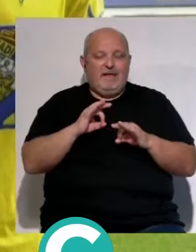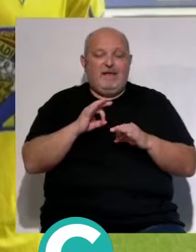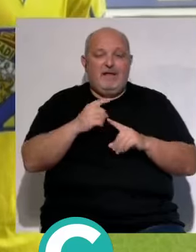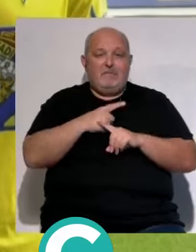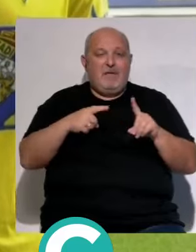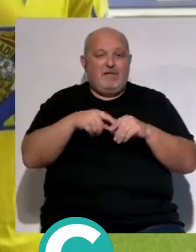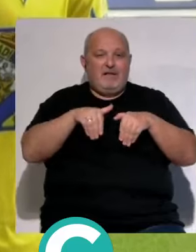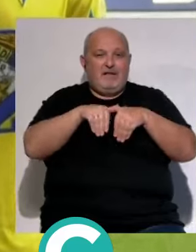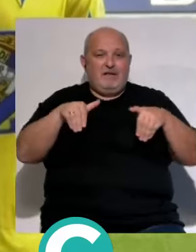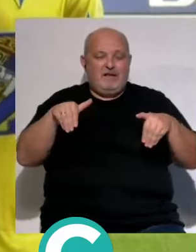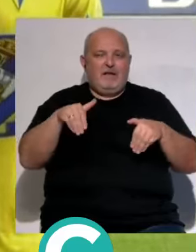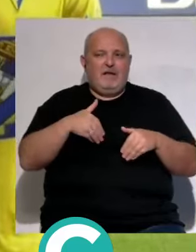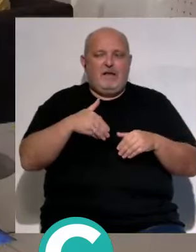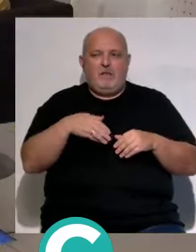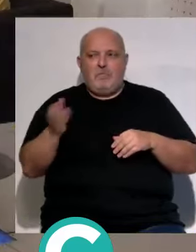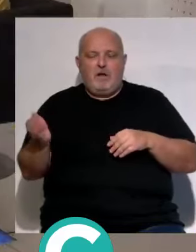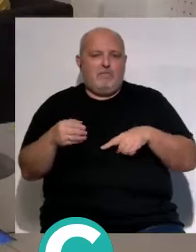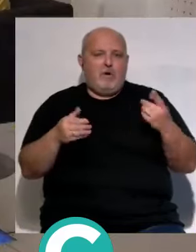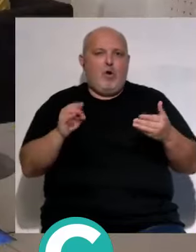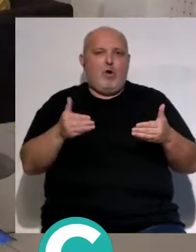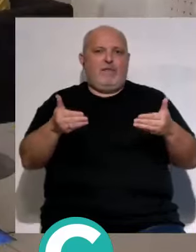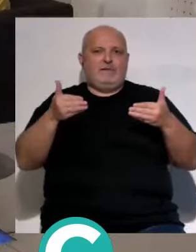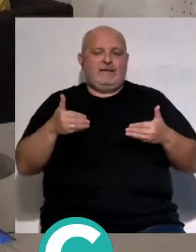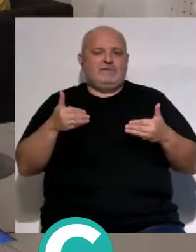medio centro era pase lateral o para atrás